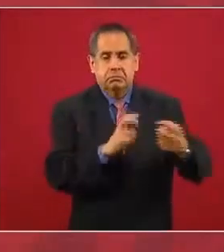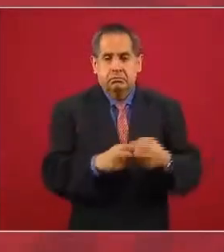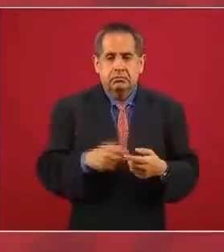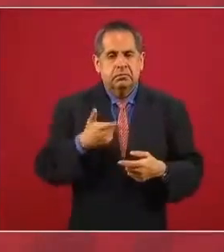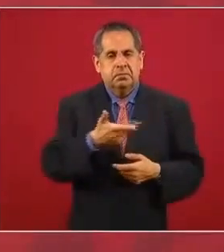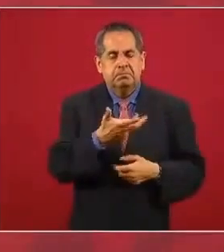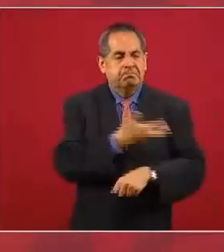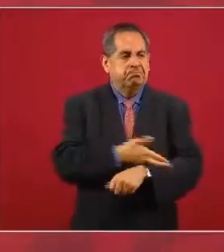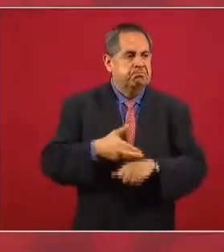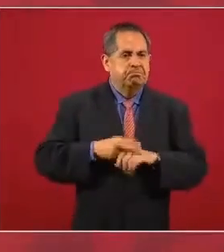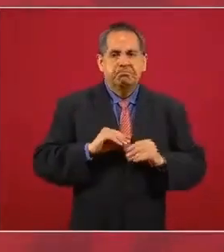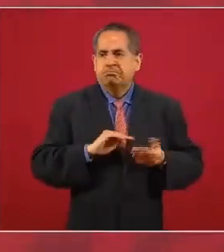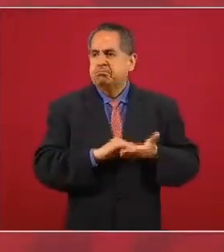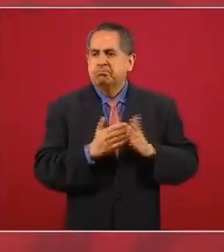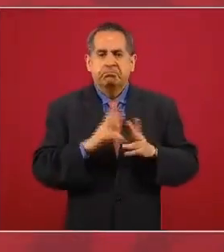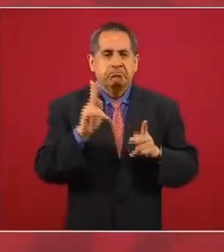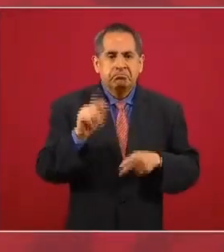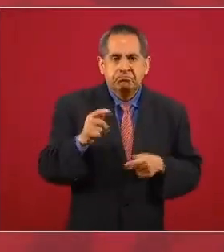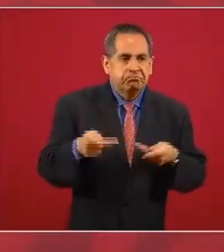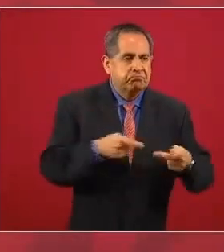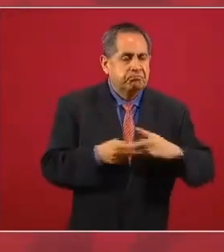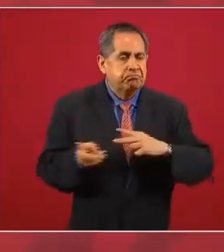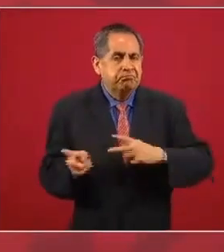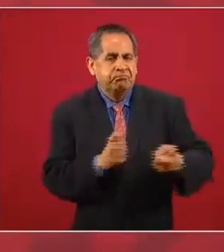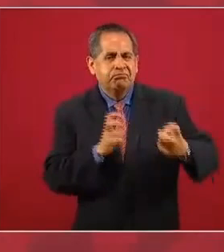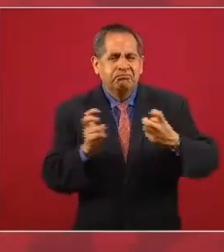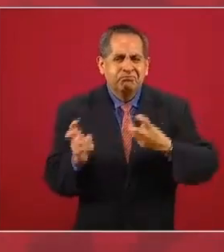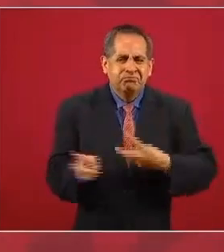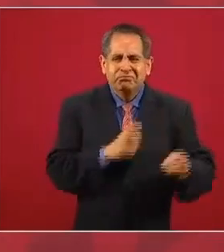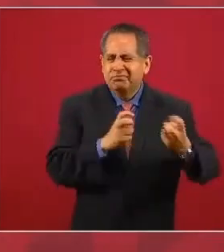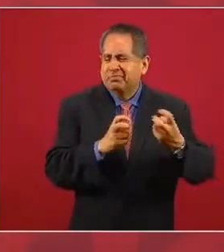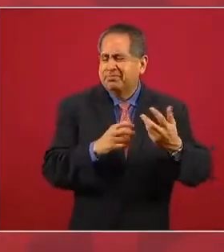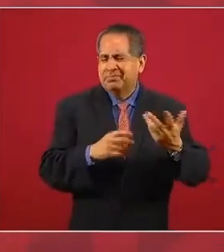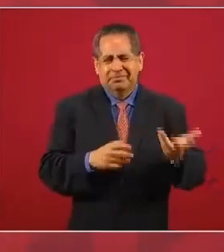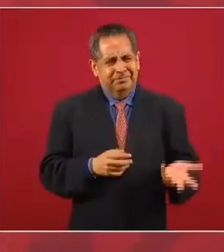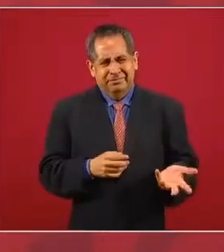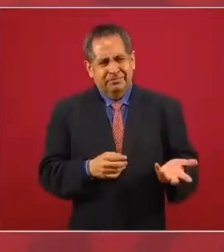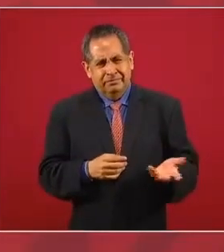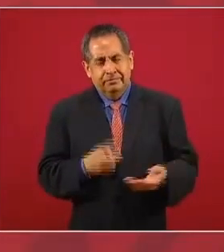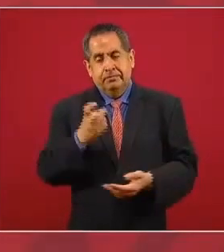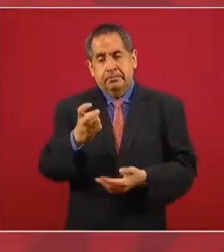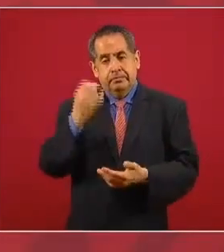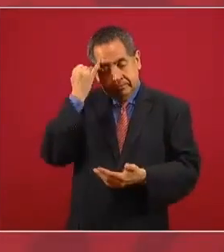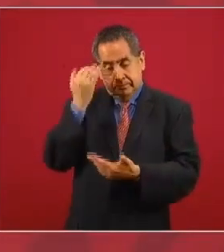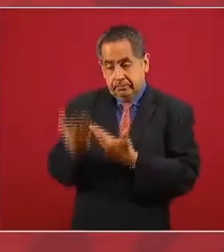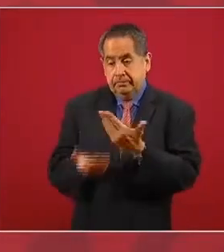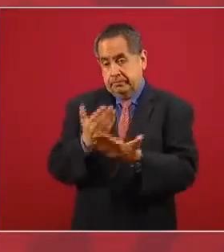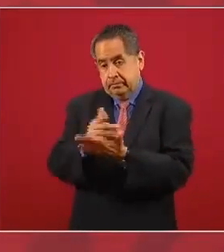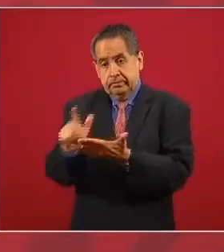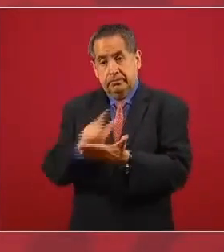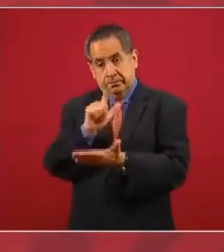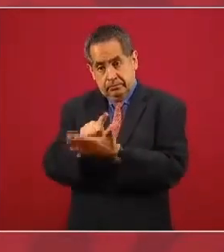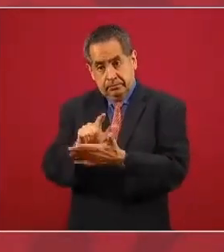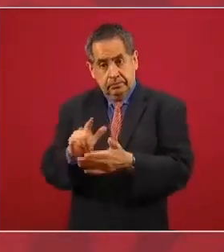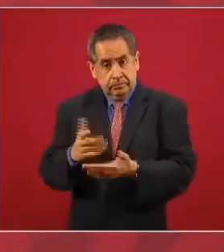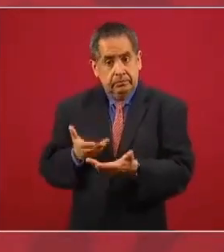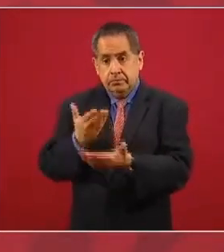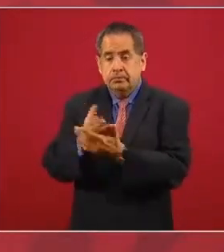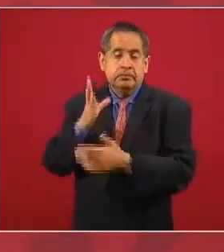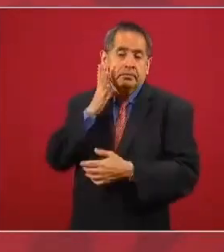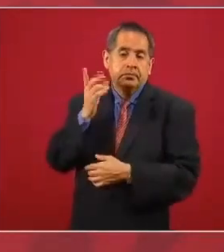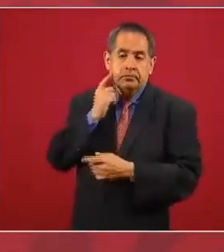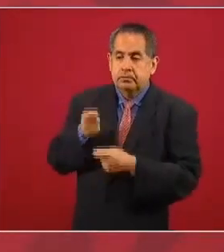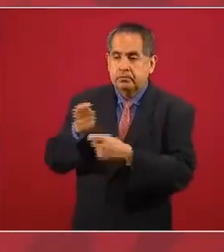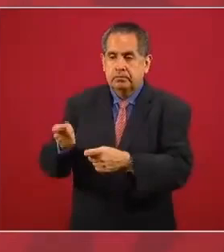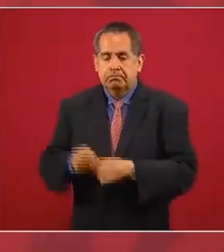un movimiento. Si estamos planteando una reforma ahora en la Cámara de Diputados,